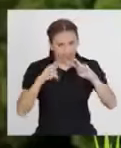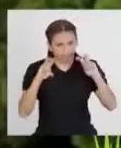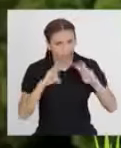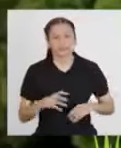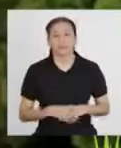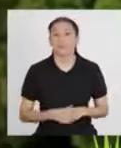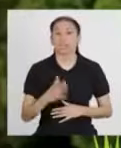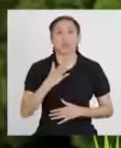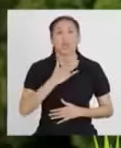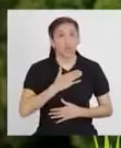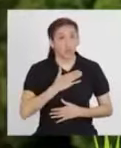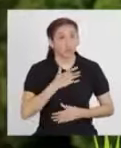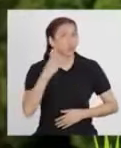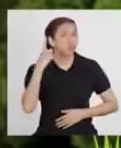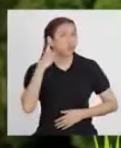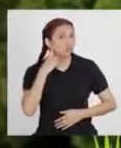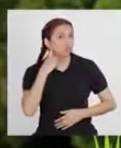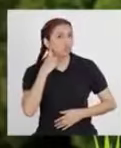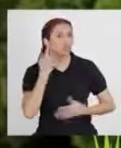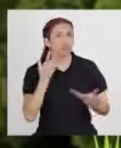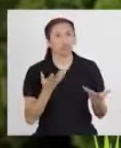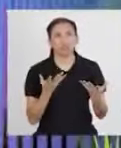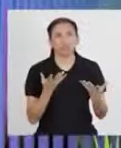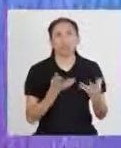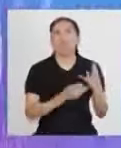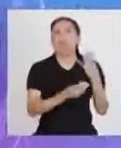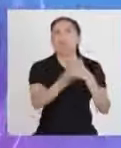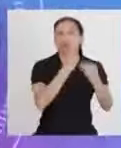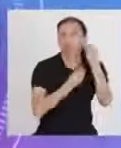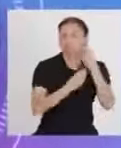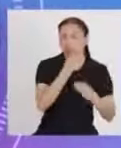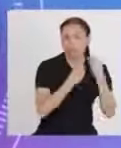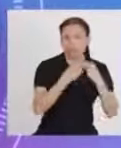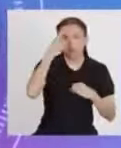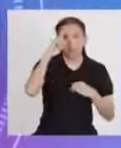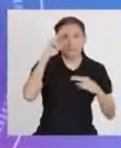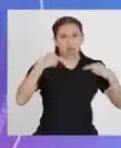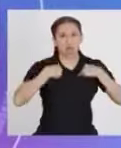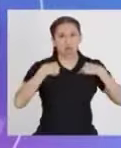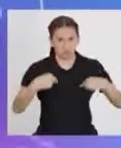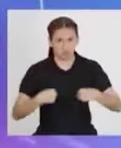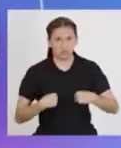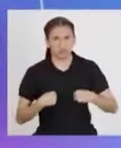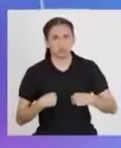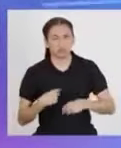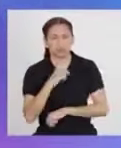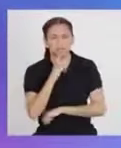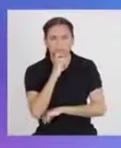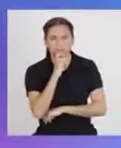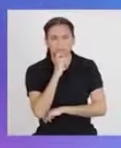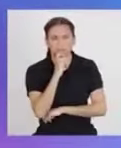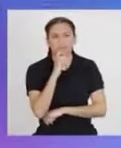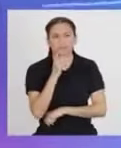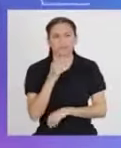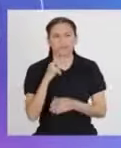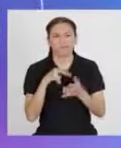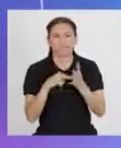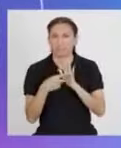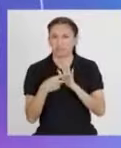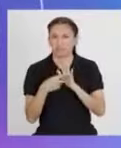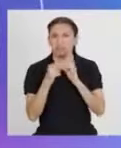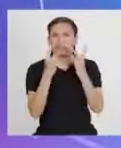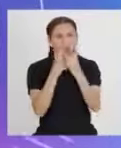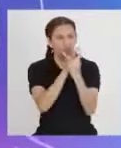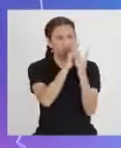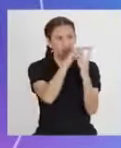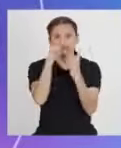A ver, yo he escuchado la expresión, alimentarse para nutrirse. Así que, son